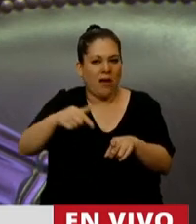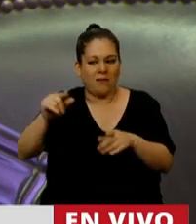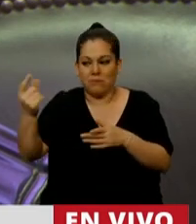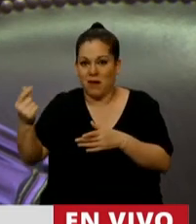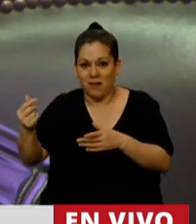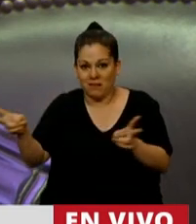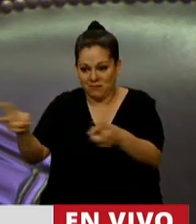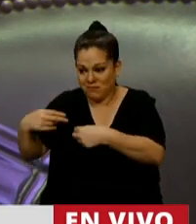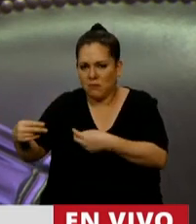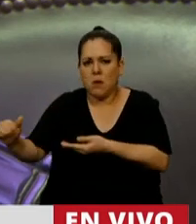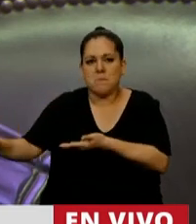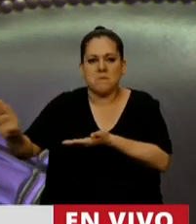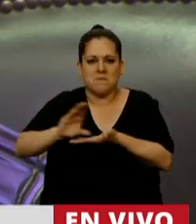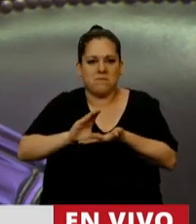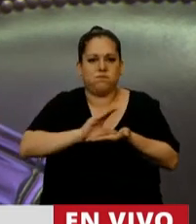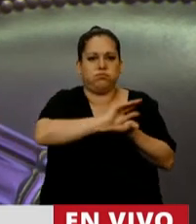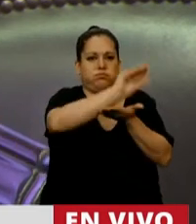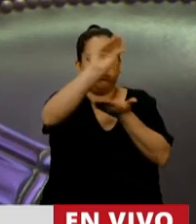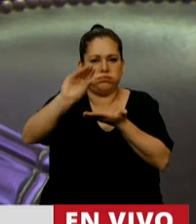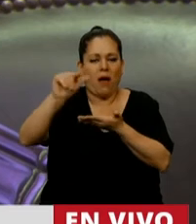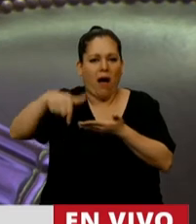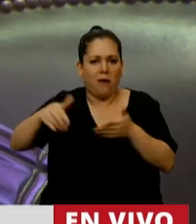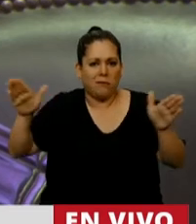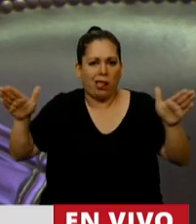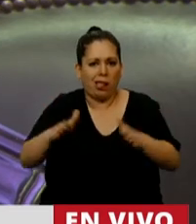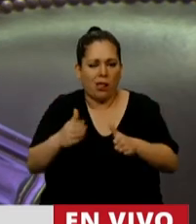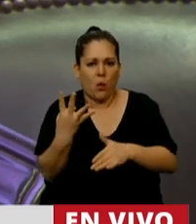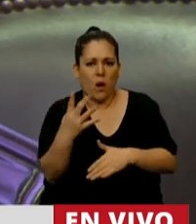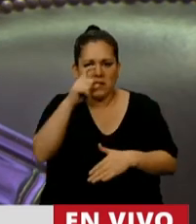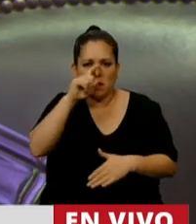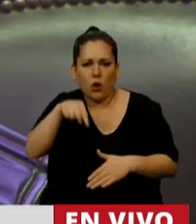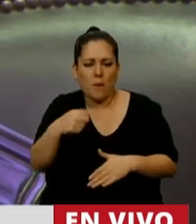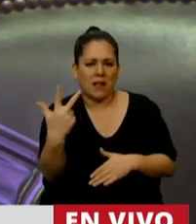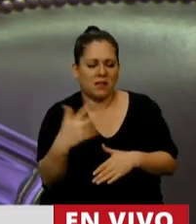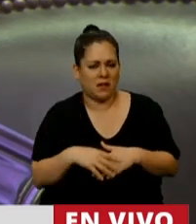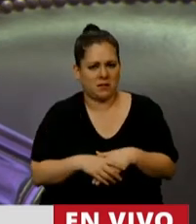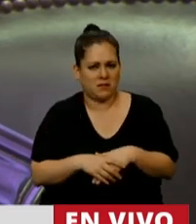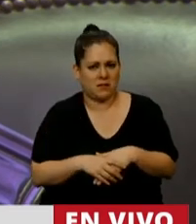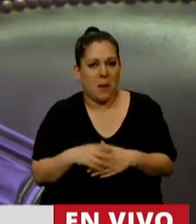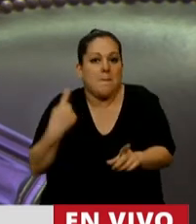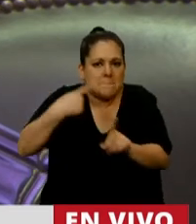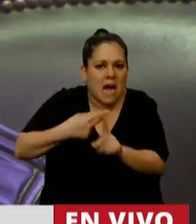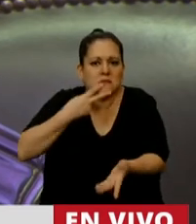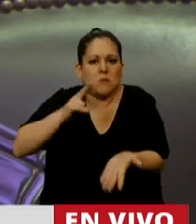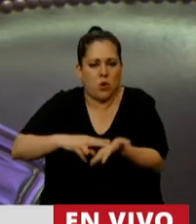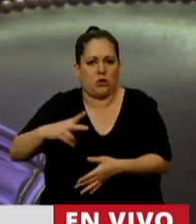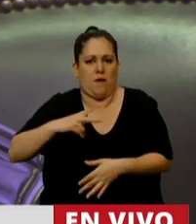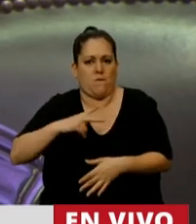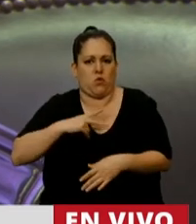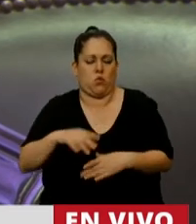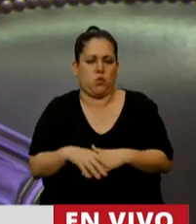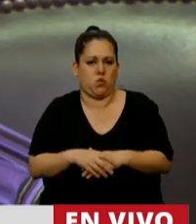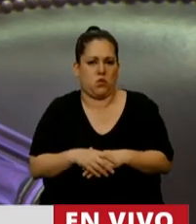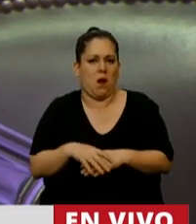a las provincias. Este presupuesto el 47,3% y se suma el impuesto a la fortuna, va a